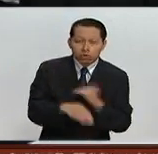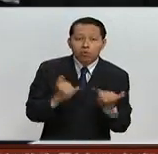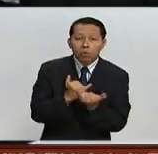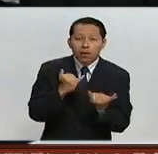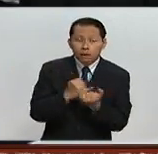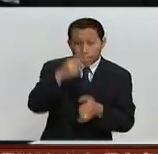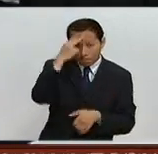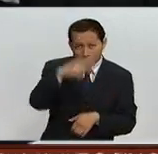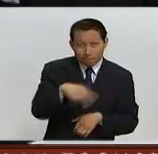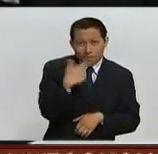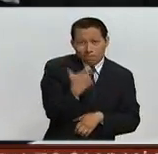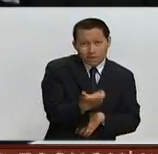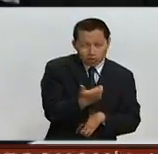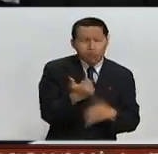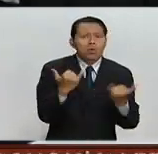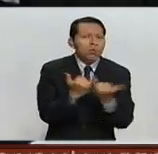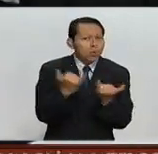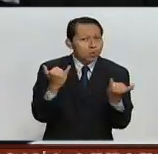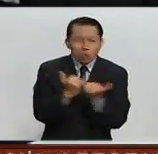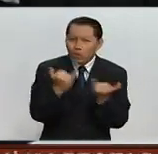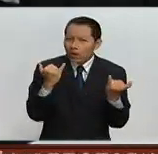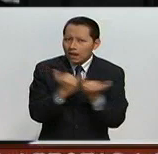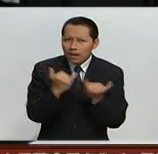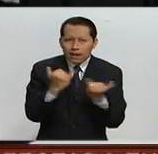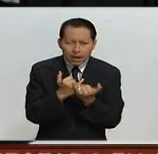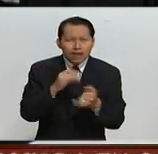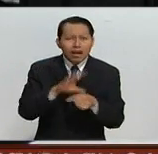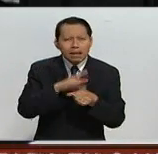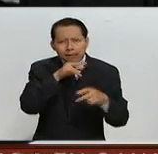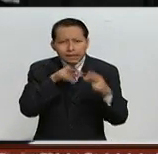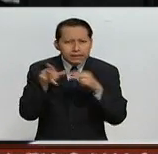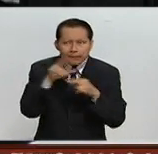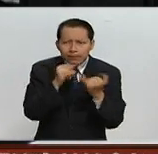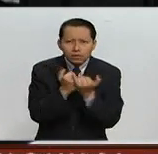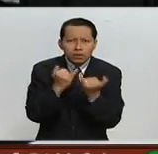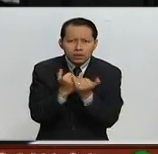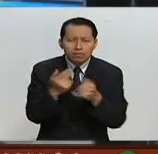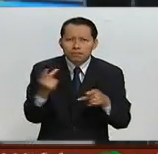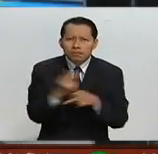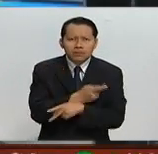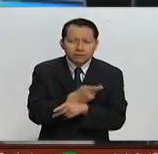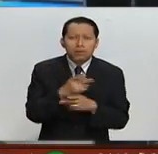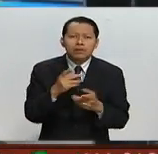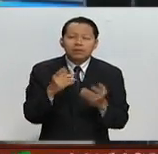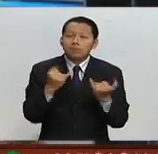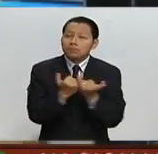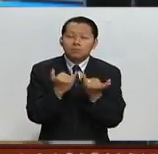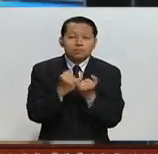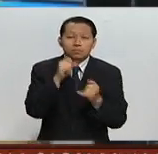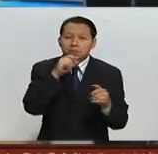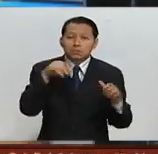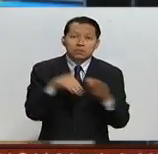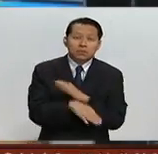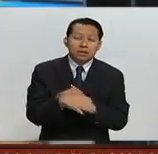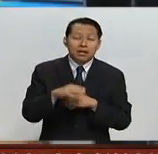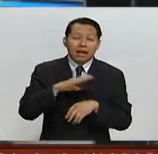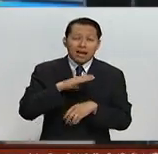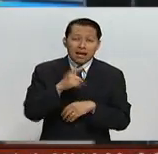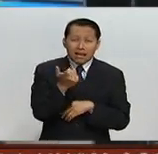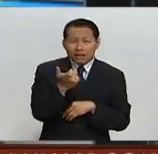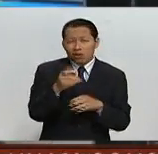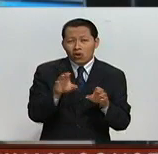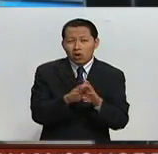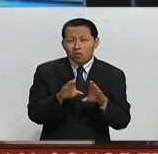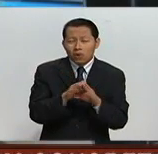mexicano fue una de las primeras víctimas también de este nerviosismo ocasionado por el Brexit, con una devaluación que lo llevó a cotizar por arriba de los 19